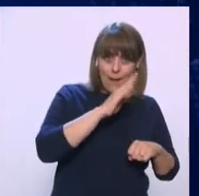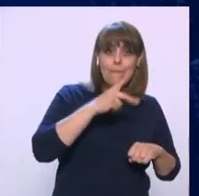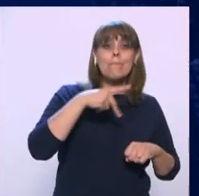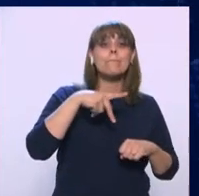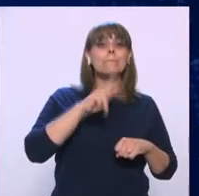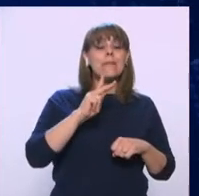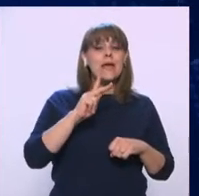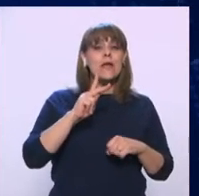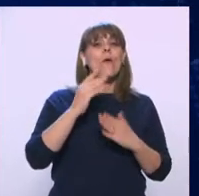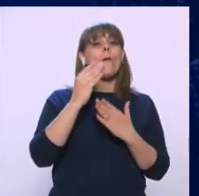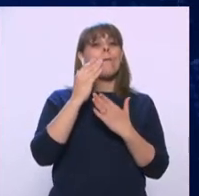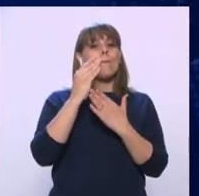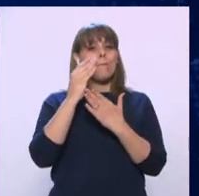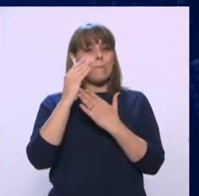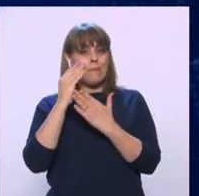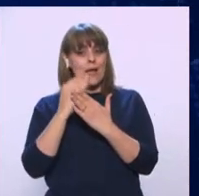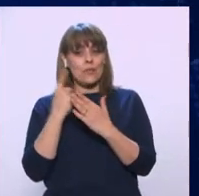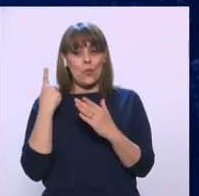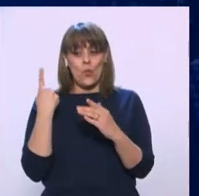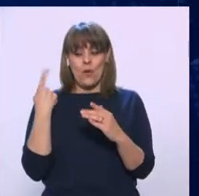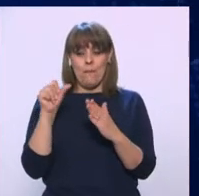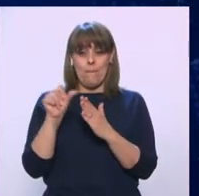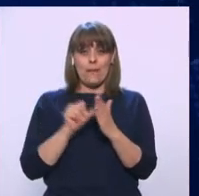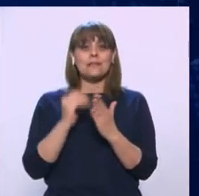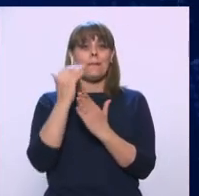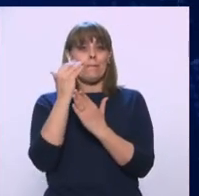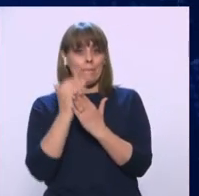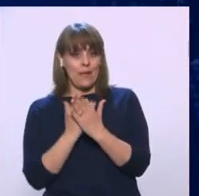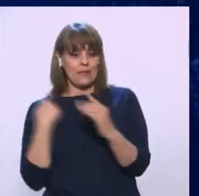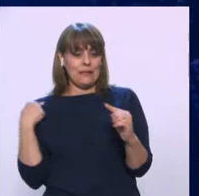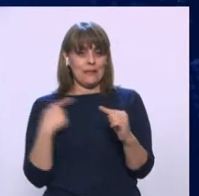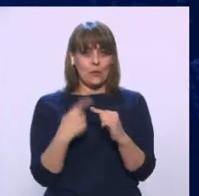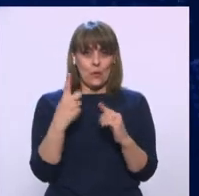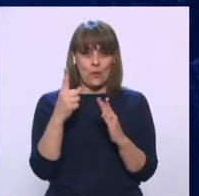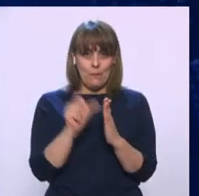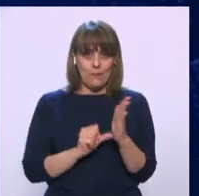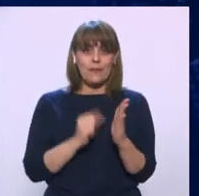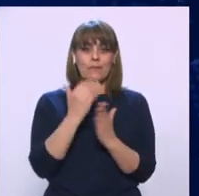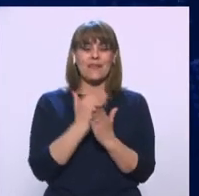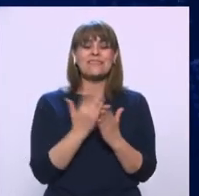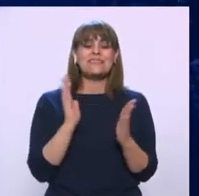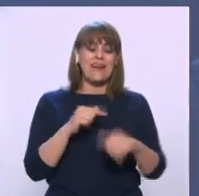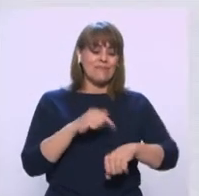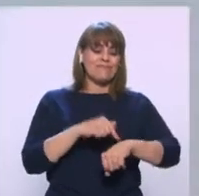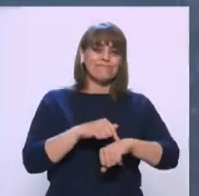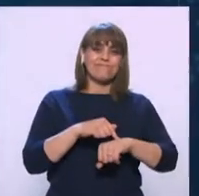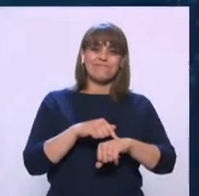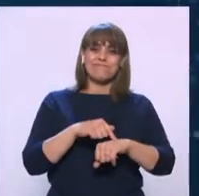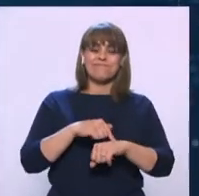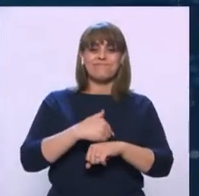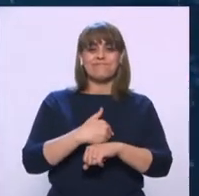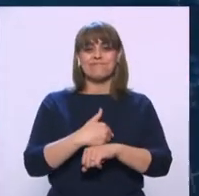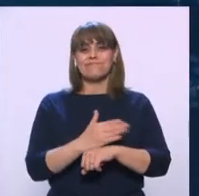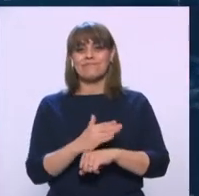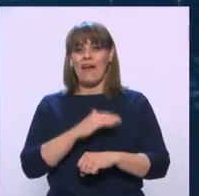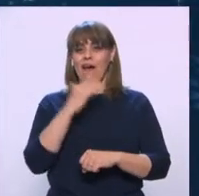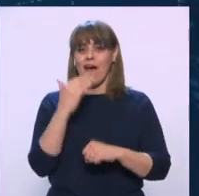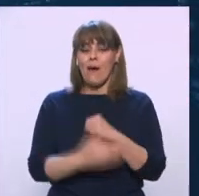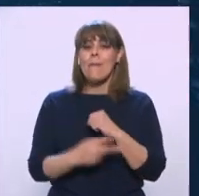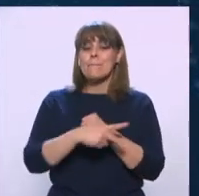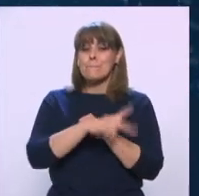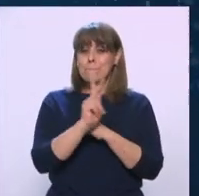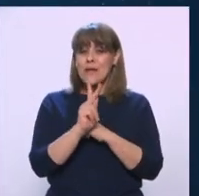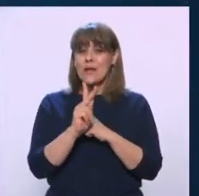repetimos, bajó en el último mes. En el último mes. Víctor, pues se nos acabó el tiempo, pero no estaría mal que habláramos sobre tu